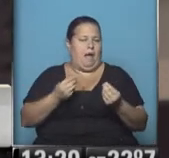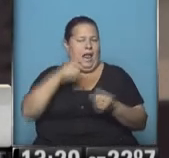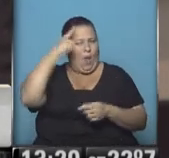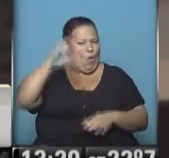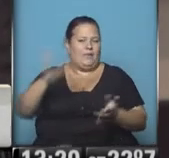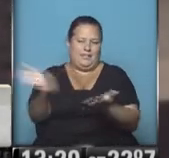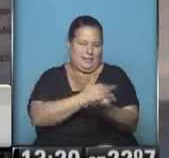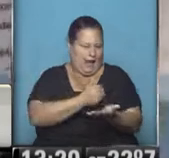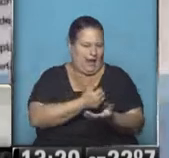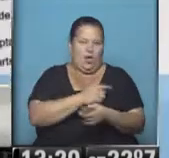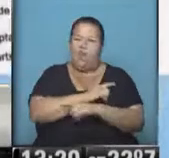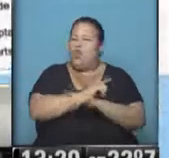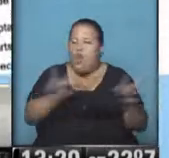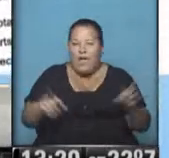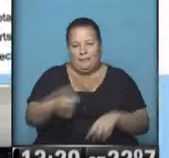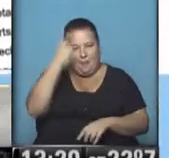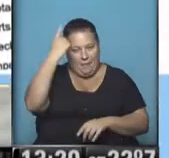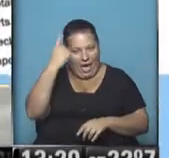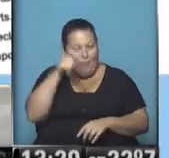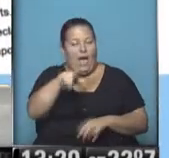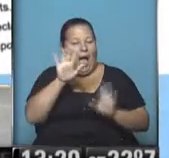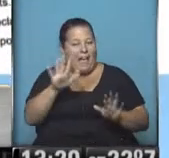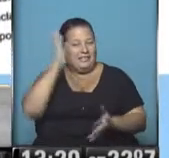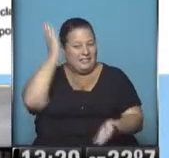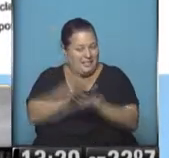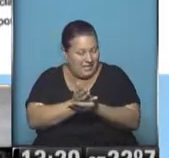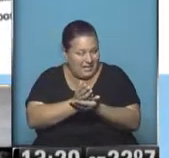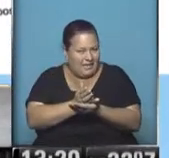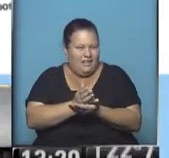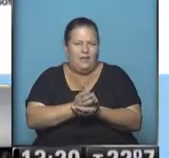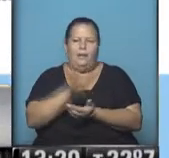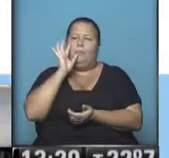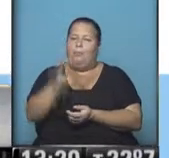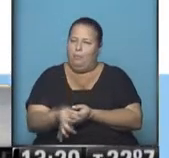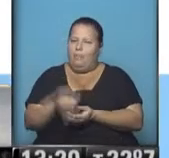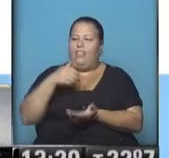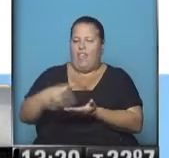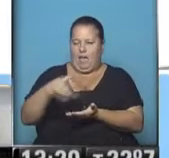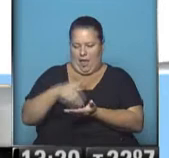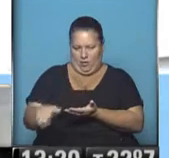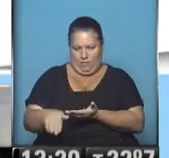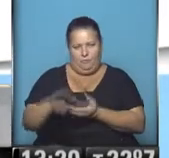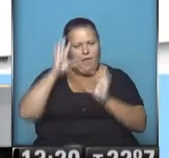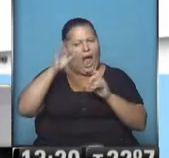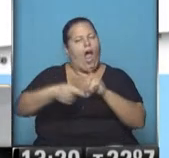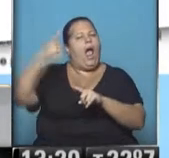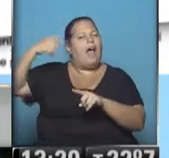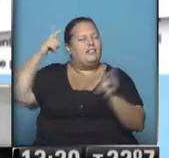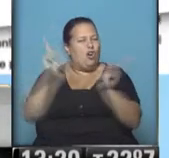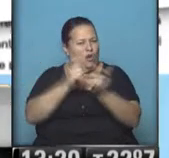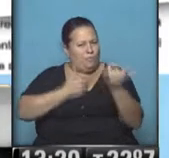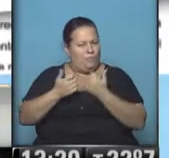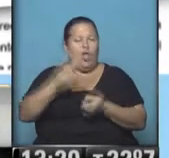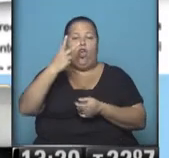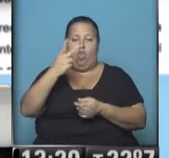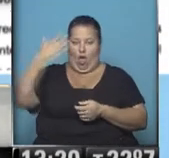magistrados no estén más porque no es la primera vez que tienen fallos claramente discriminatorios. Recordé el antecedente brevemente, Emilio, porque